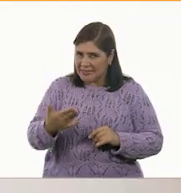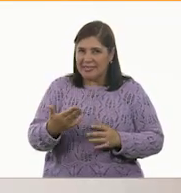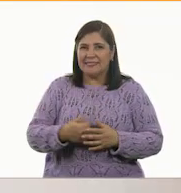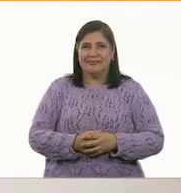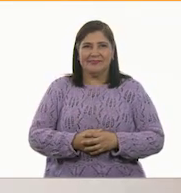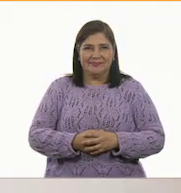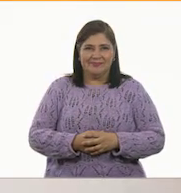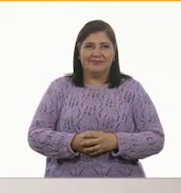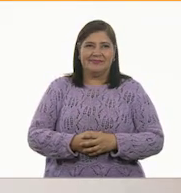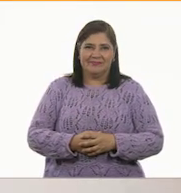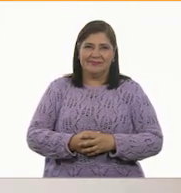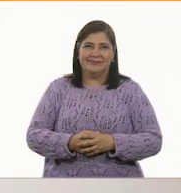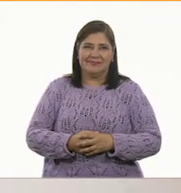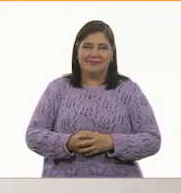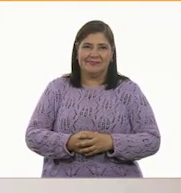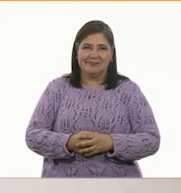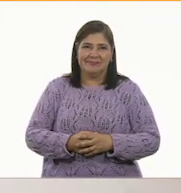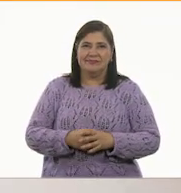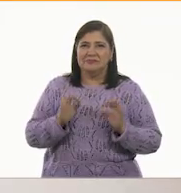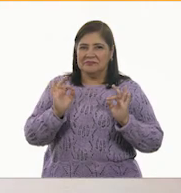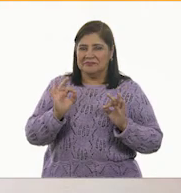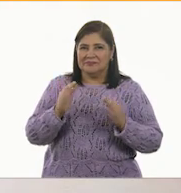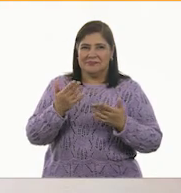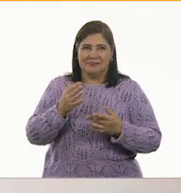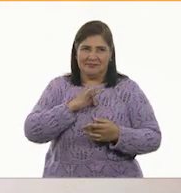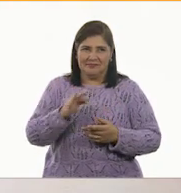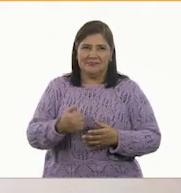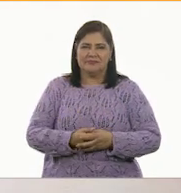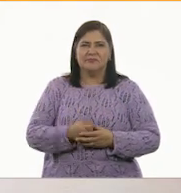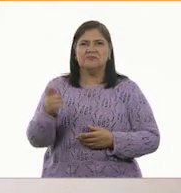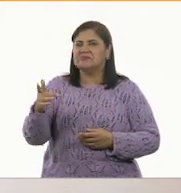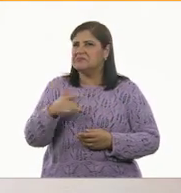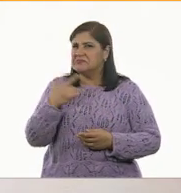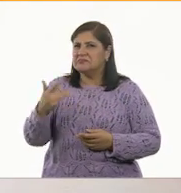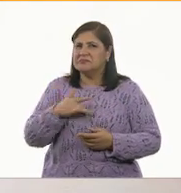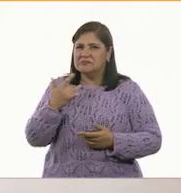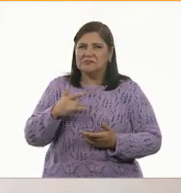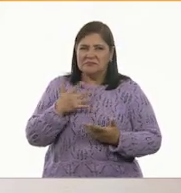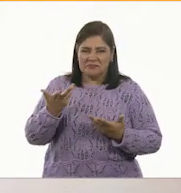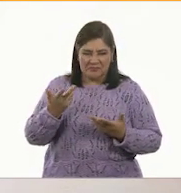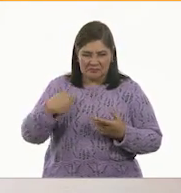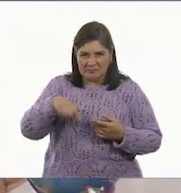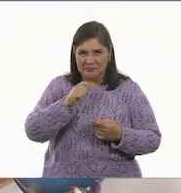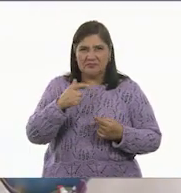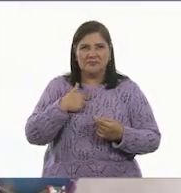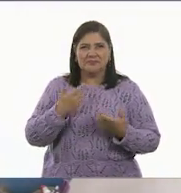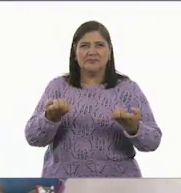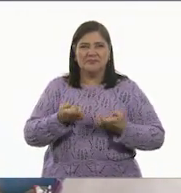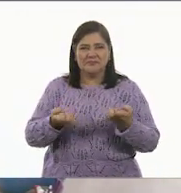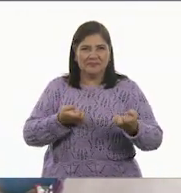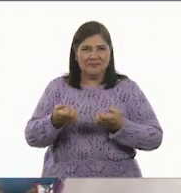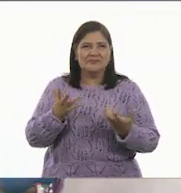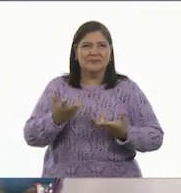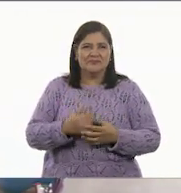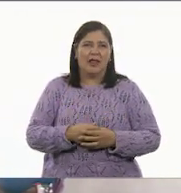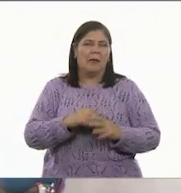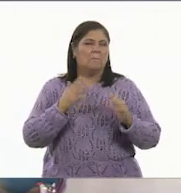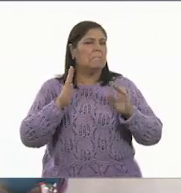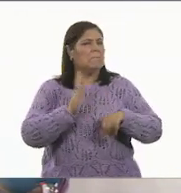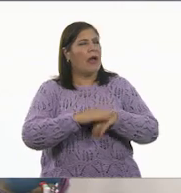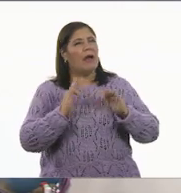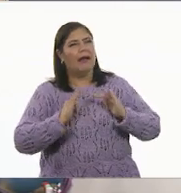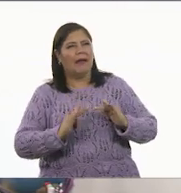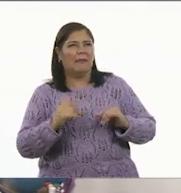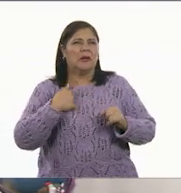Excelente. Ahora sí, ya podemos movernos. ¿Cómo te sentiste después de esta práctica? Más relajado. El baile me gustó porque me dio